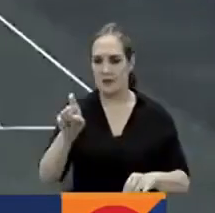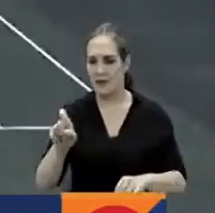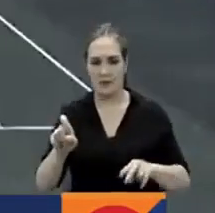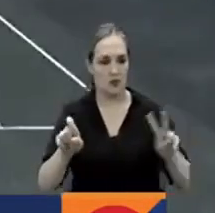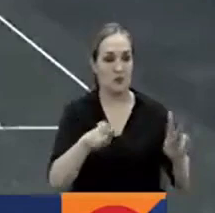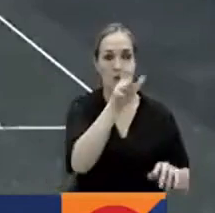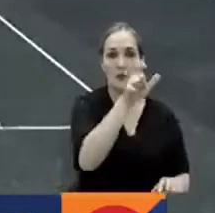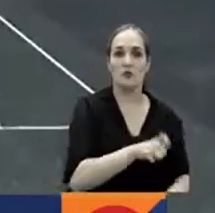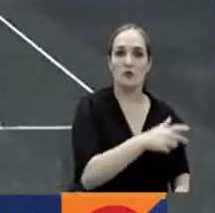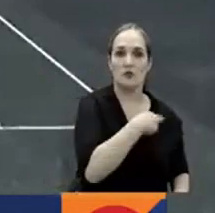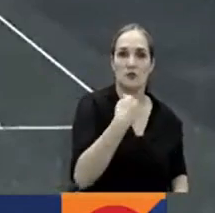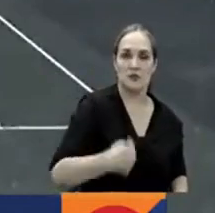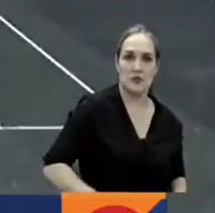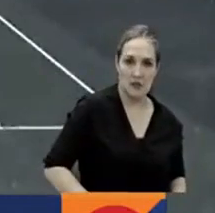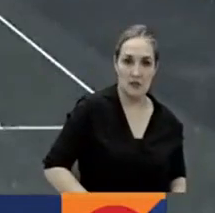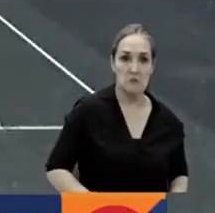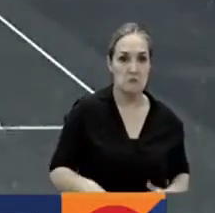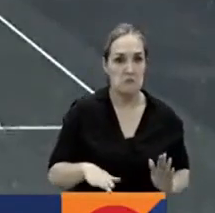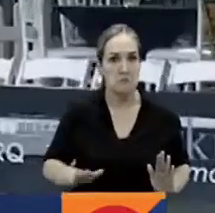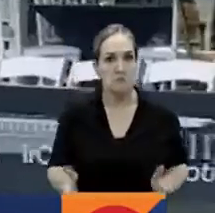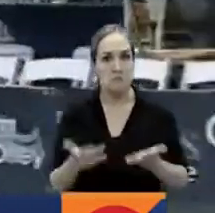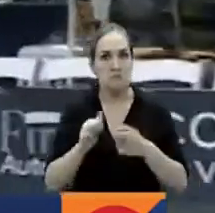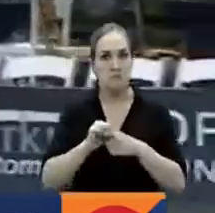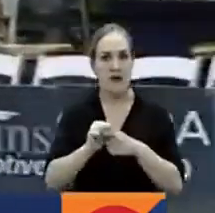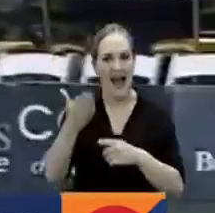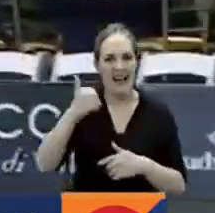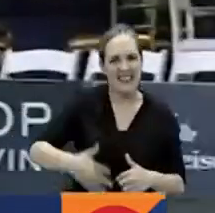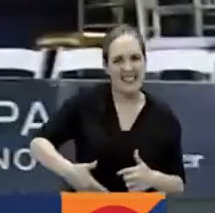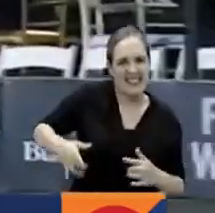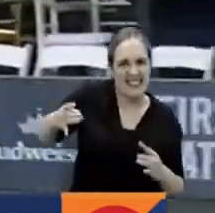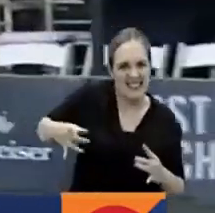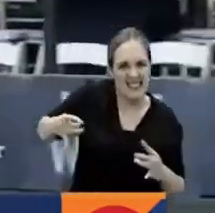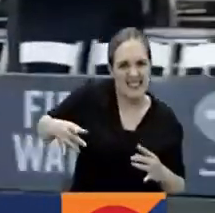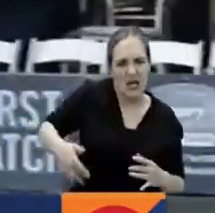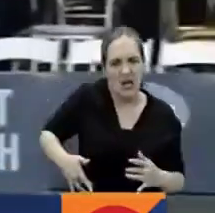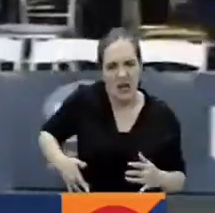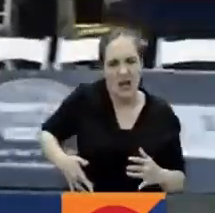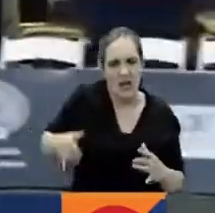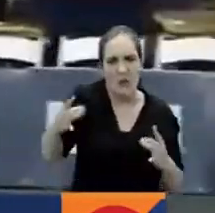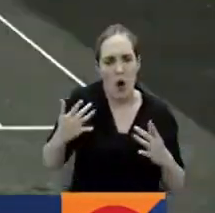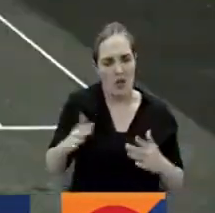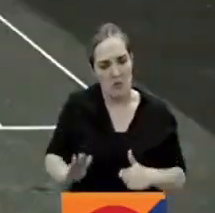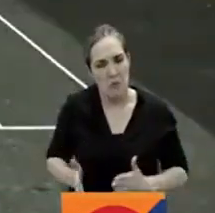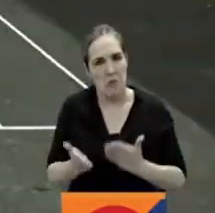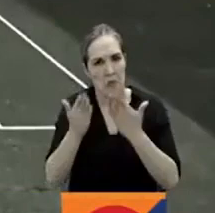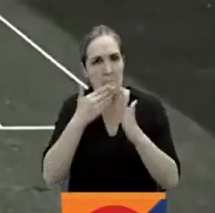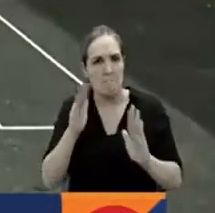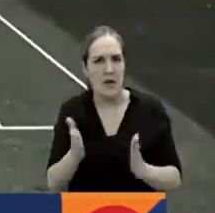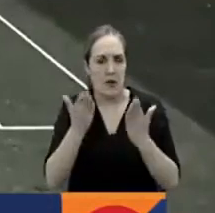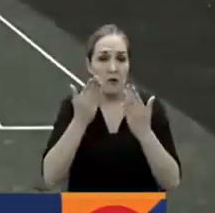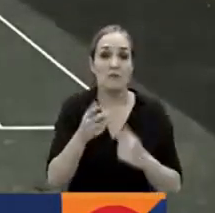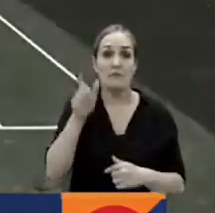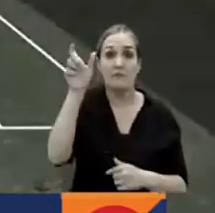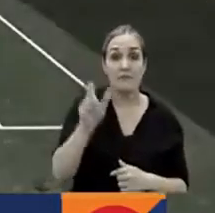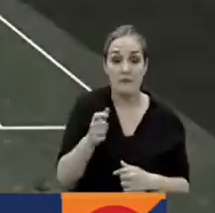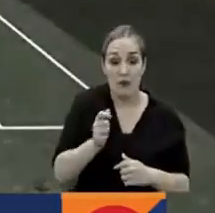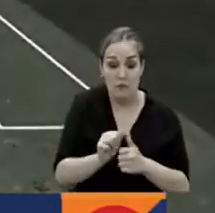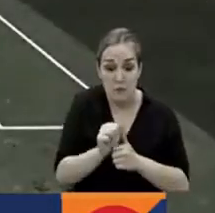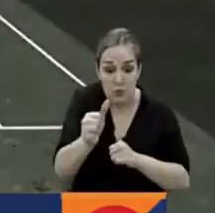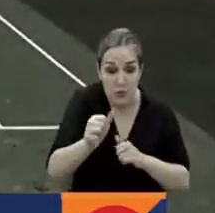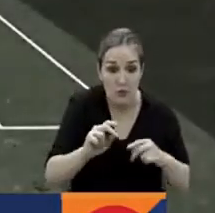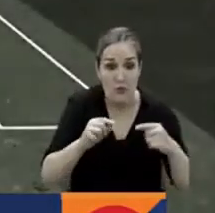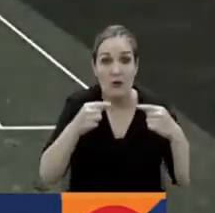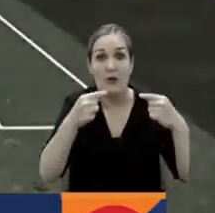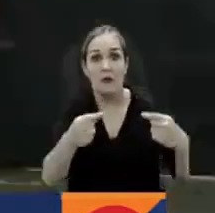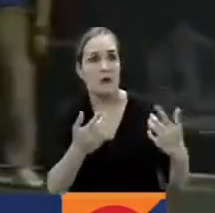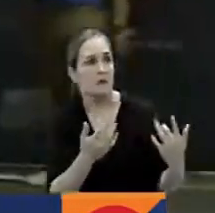Hu-Sheng y evidencia recuperación en la lesión abdominal que no le ha permitido buenos resultados en la temporada. Galán jugará en segunda ronda ante el vencedor de la